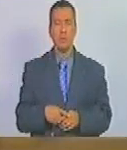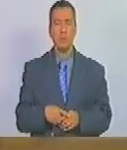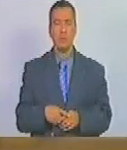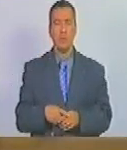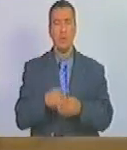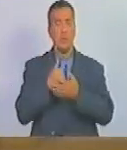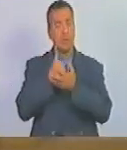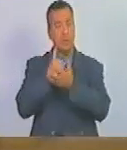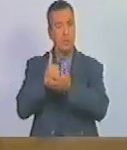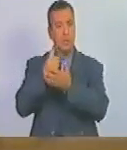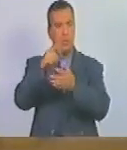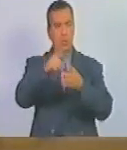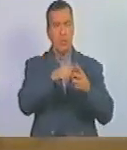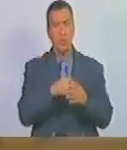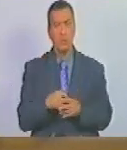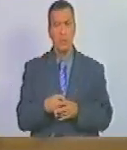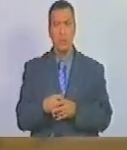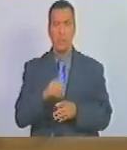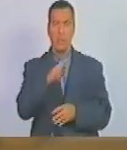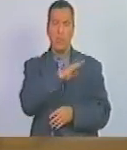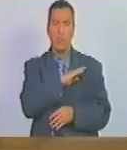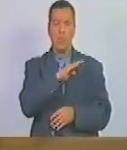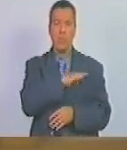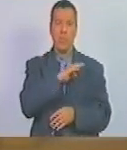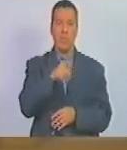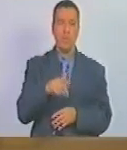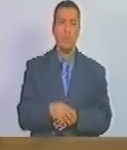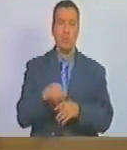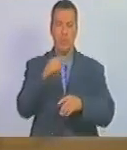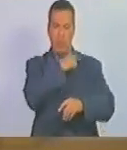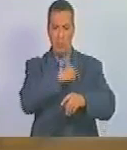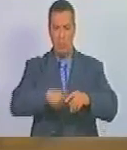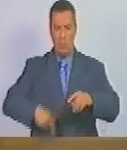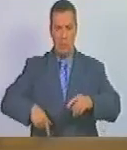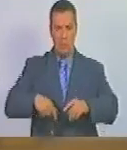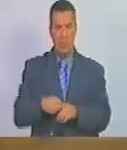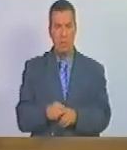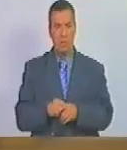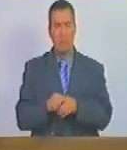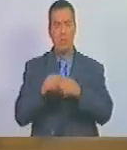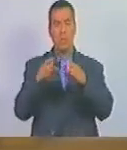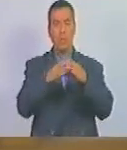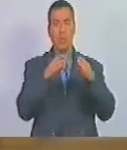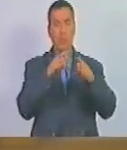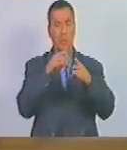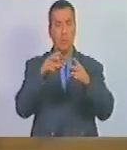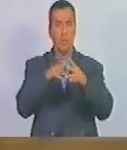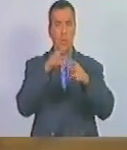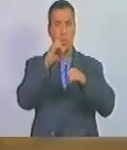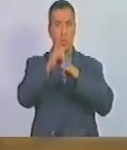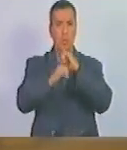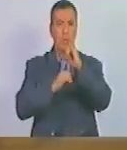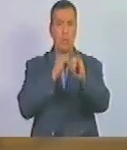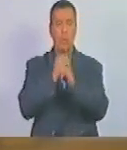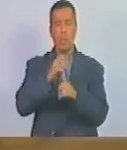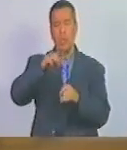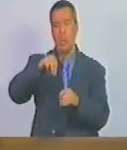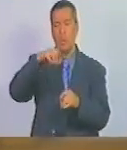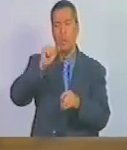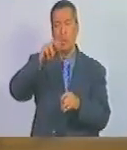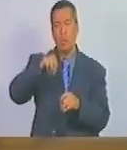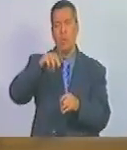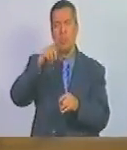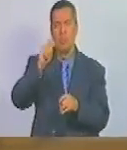asistente personal del presidente para asuntos internacionales del presidente Mamuk Abbas